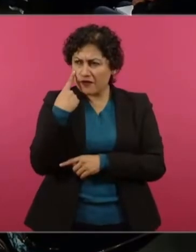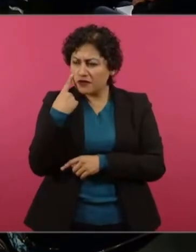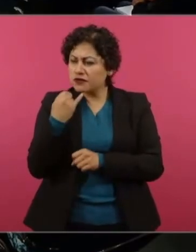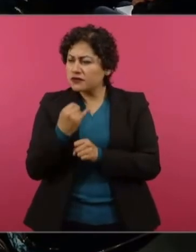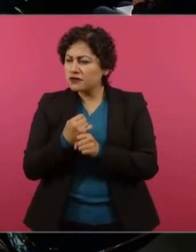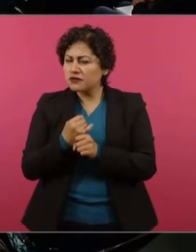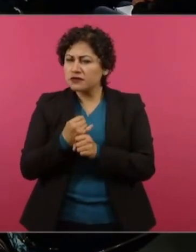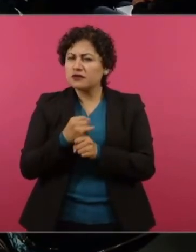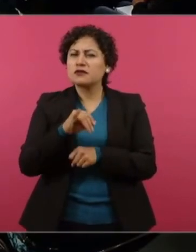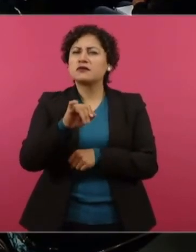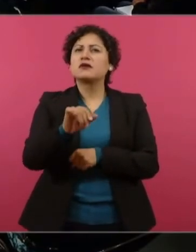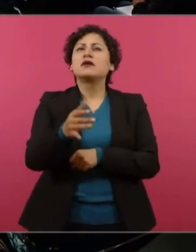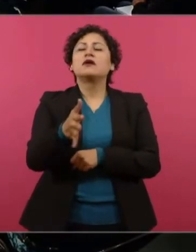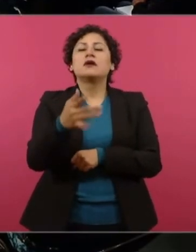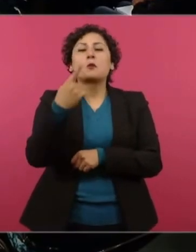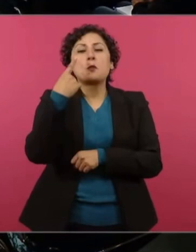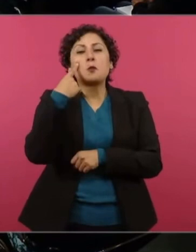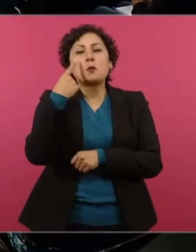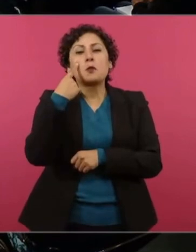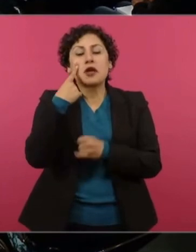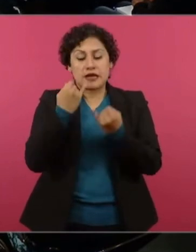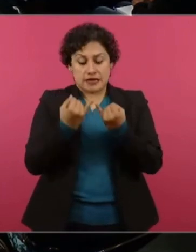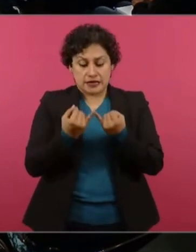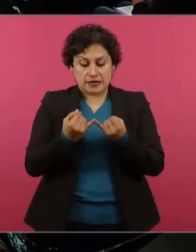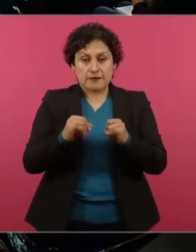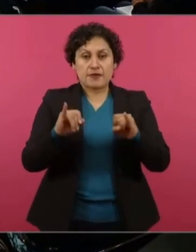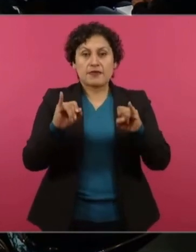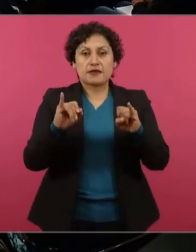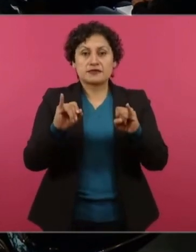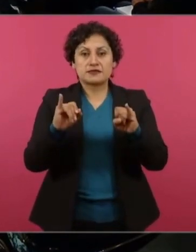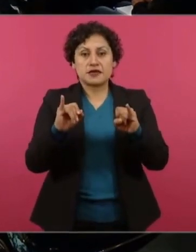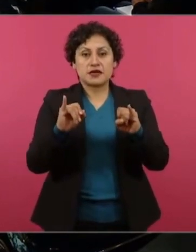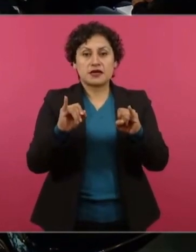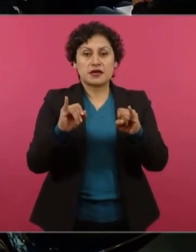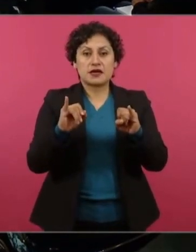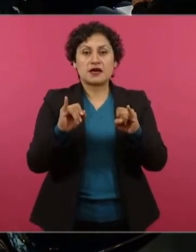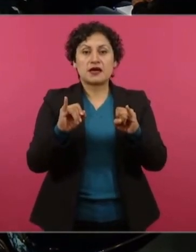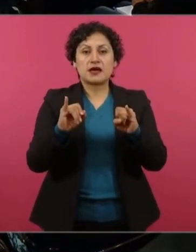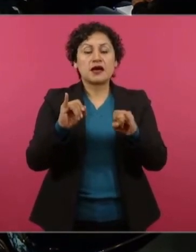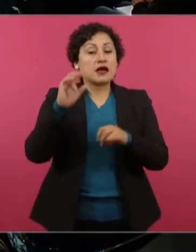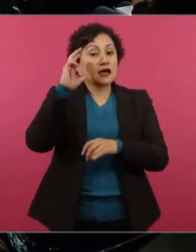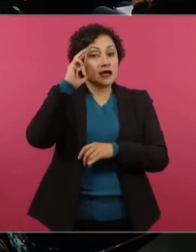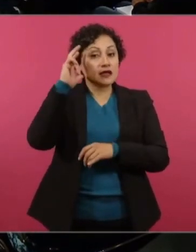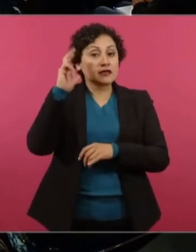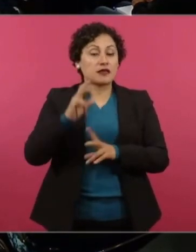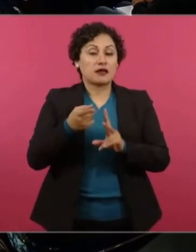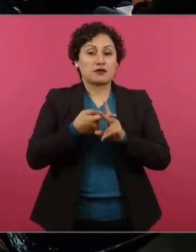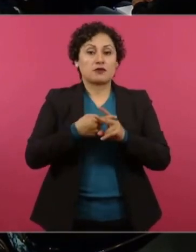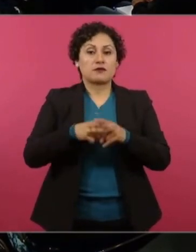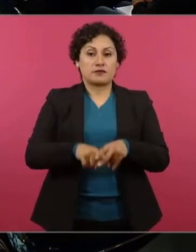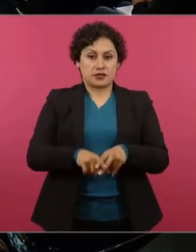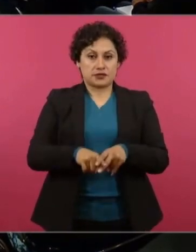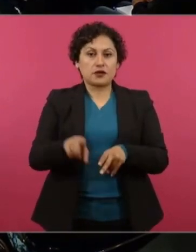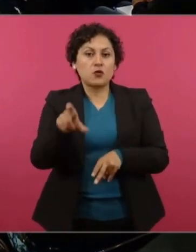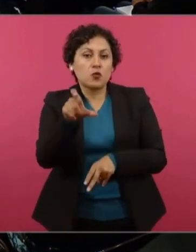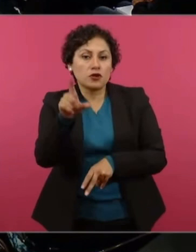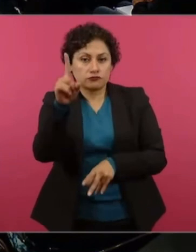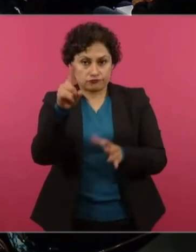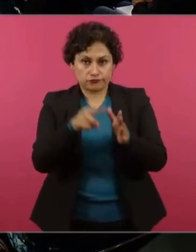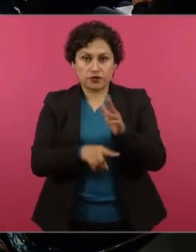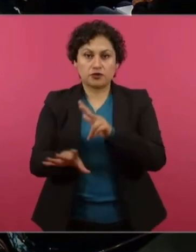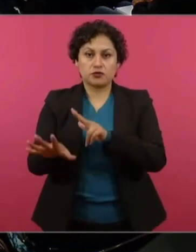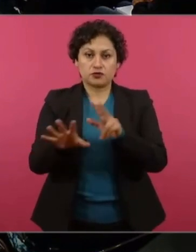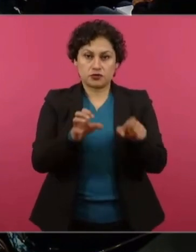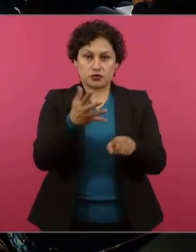la independencia la inicia El cura hidalgo en 1810 se